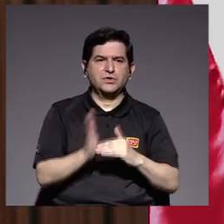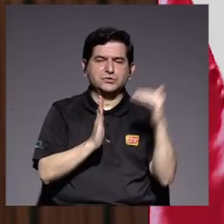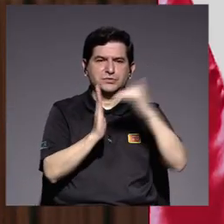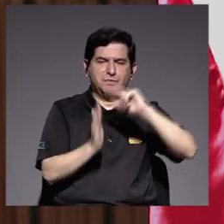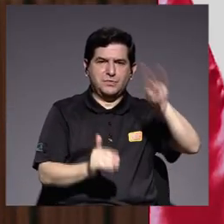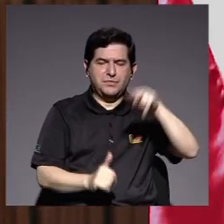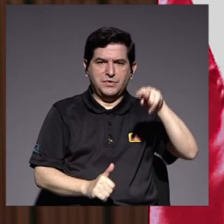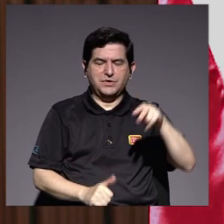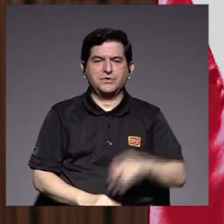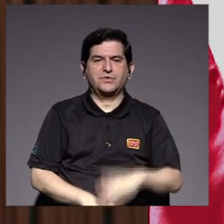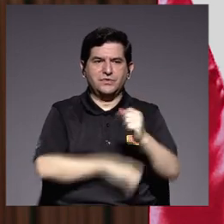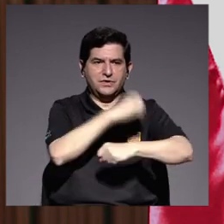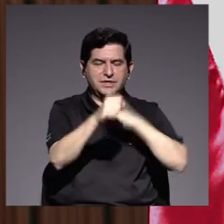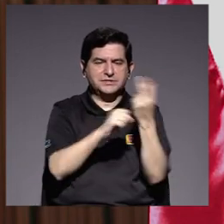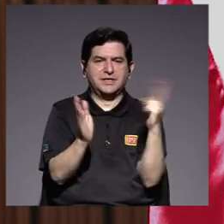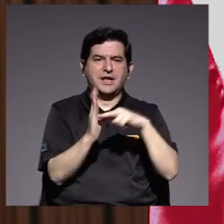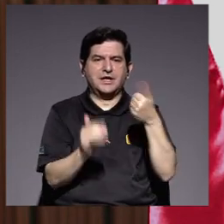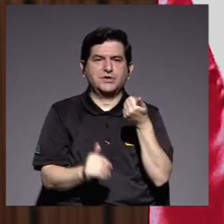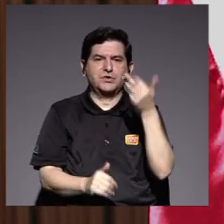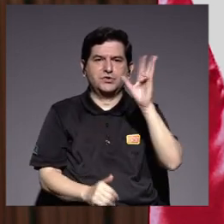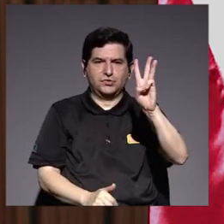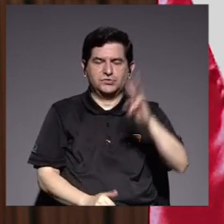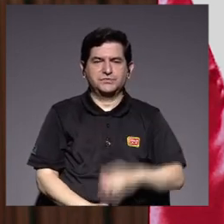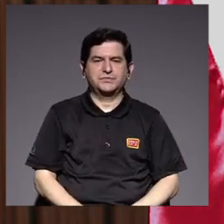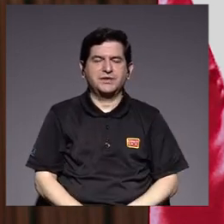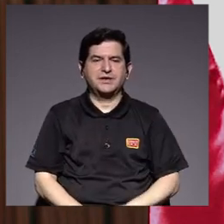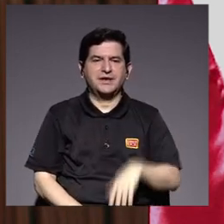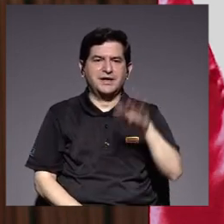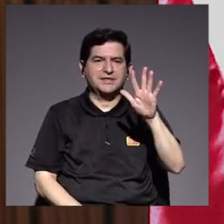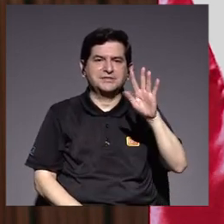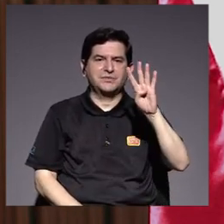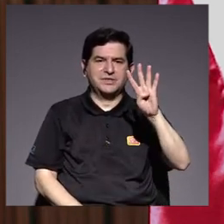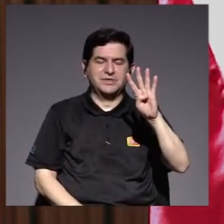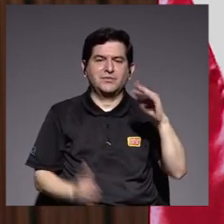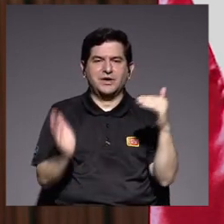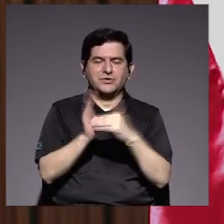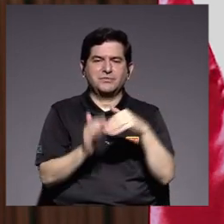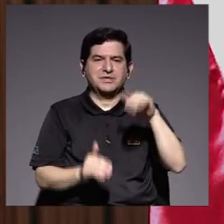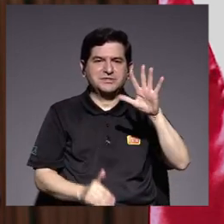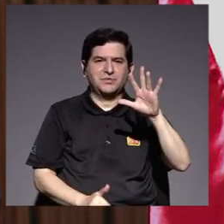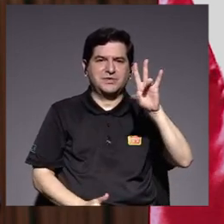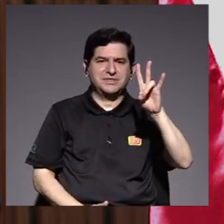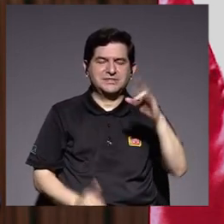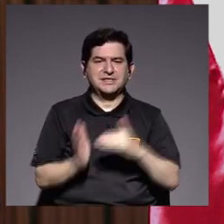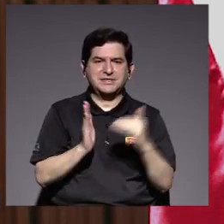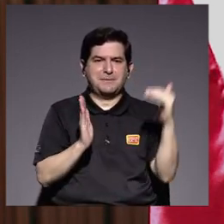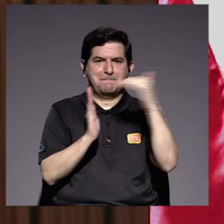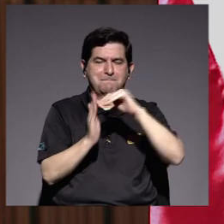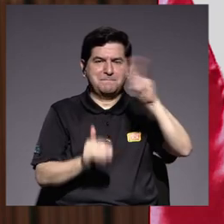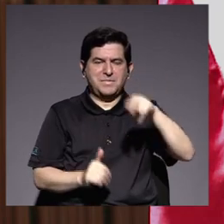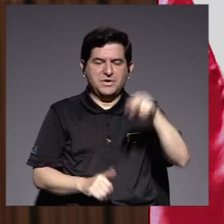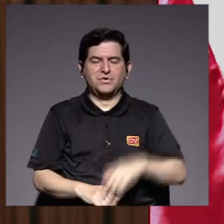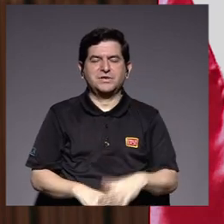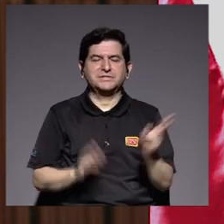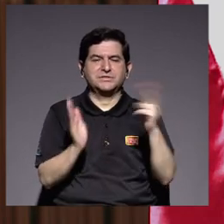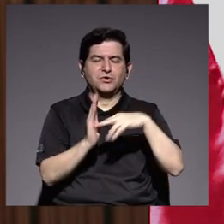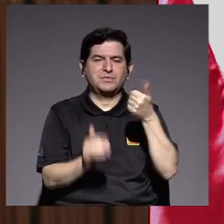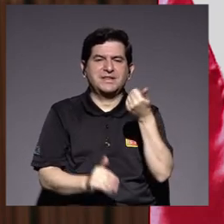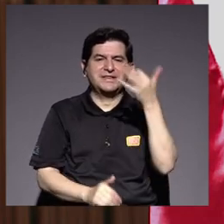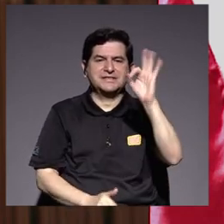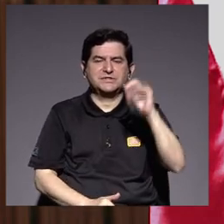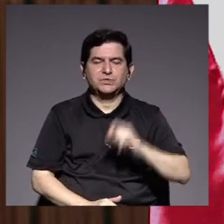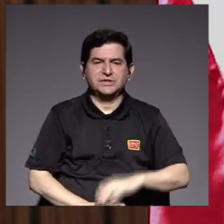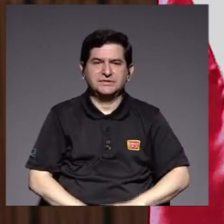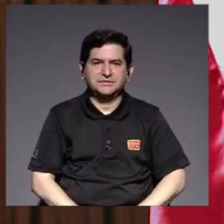colones en el año dos mil dieciséis a más de cincuenta y cuatro mil cincuenta y siete millones de colones en el año dos mil diecinueve